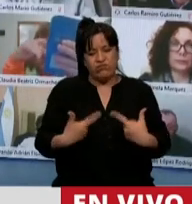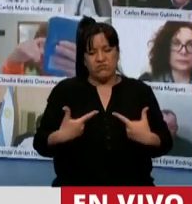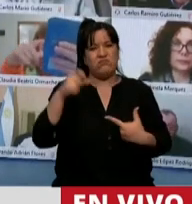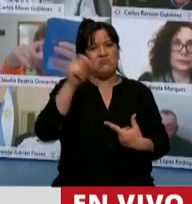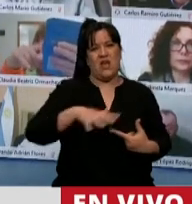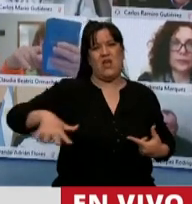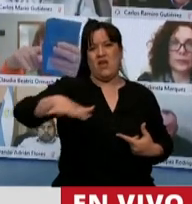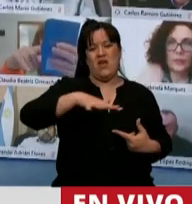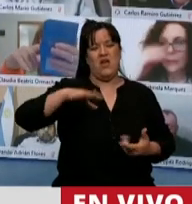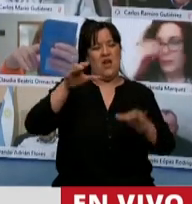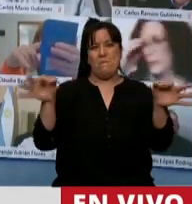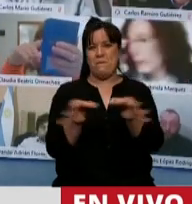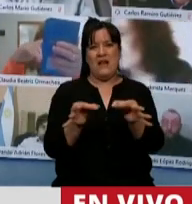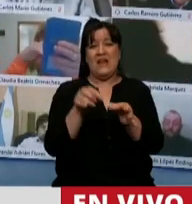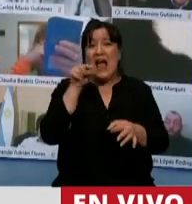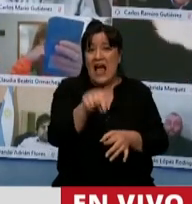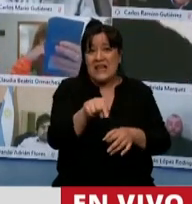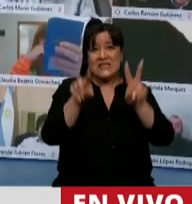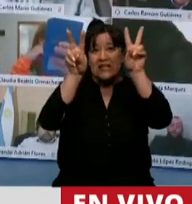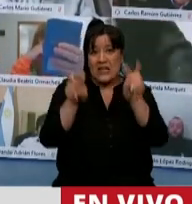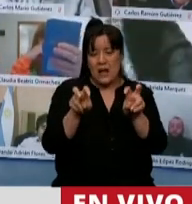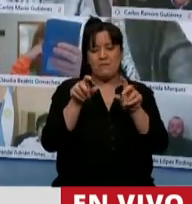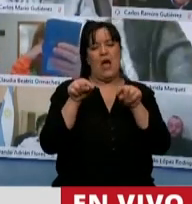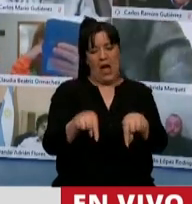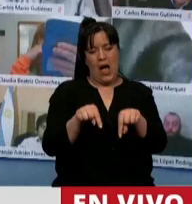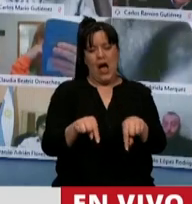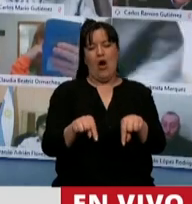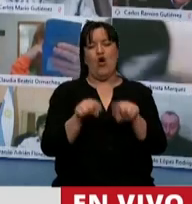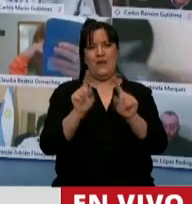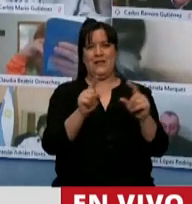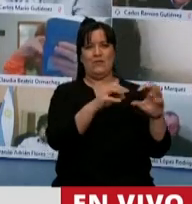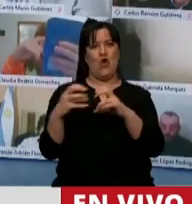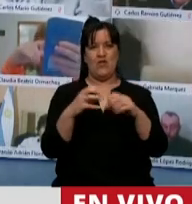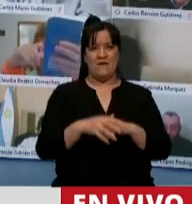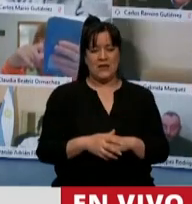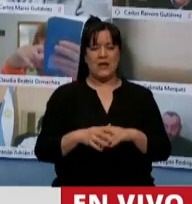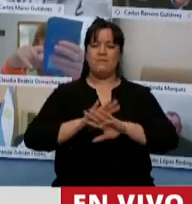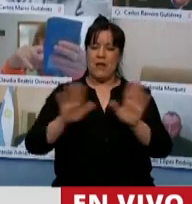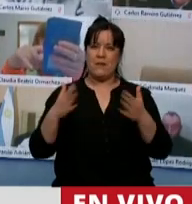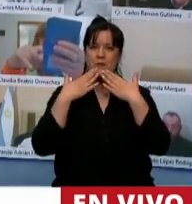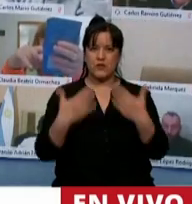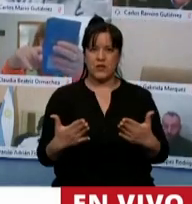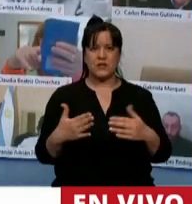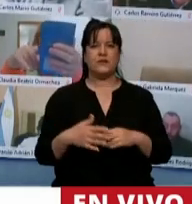Atlántico Sur. Y eso es, señor presidente, lo que estamos haciendo hoy. Muchas gracias.